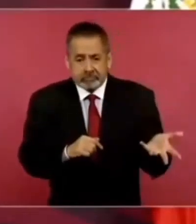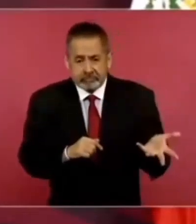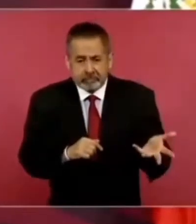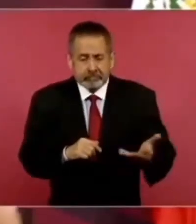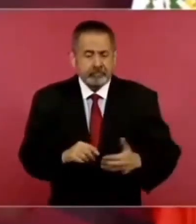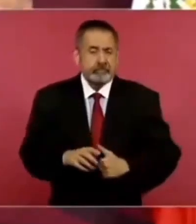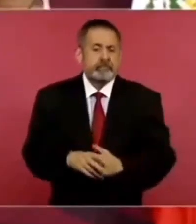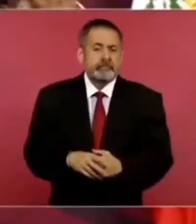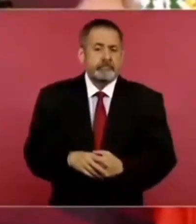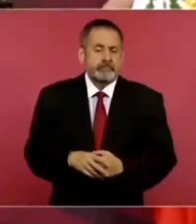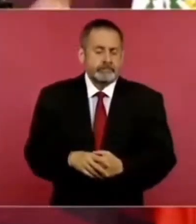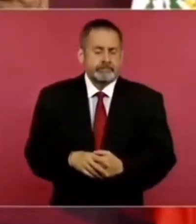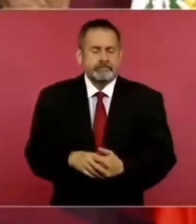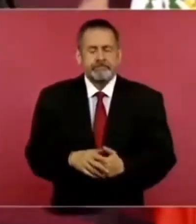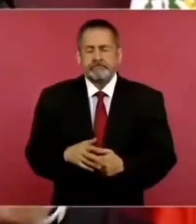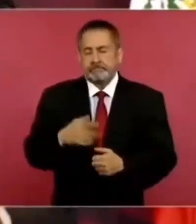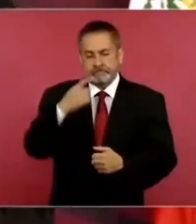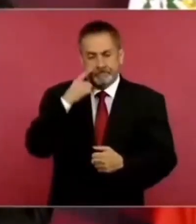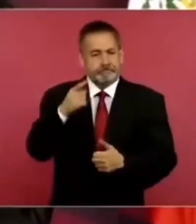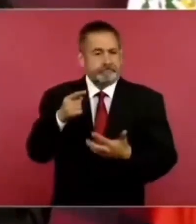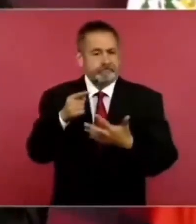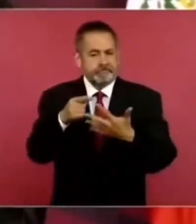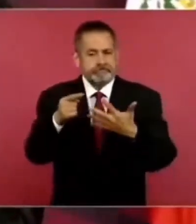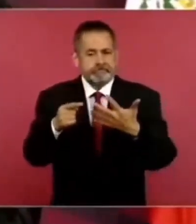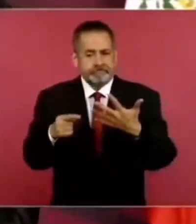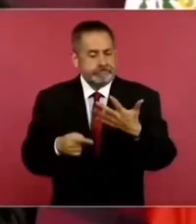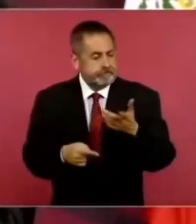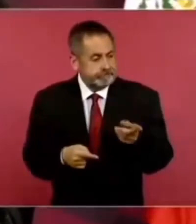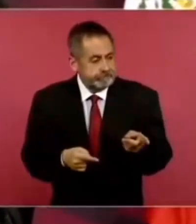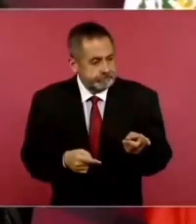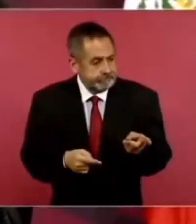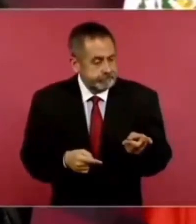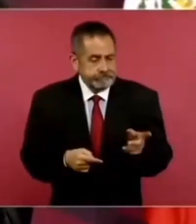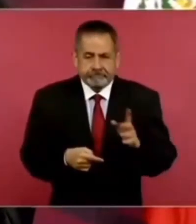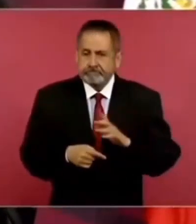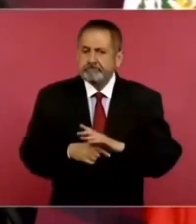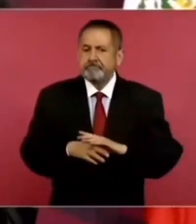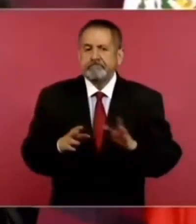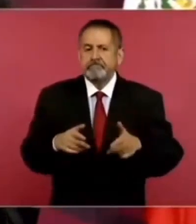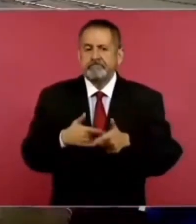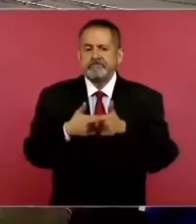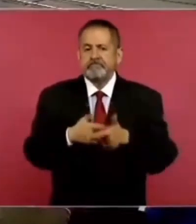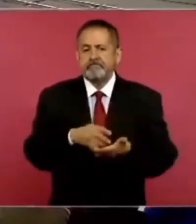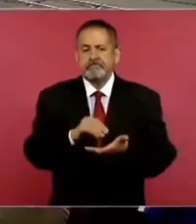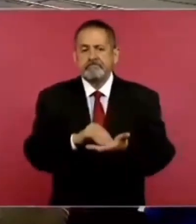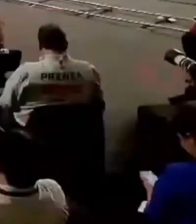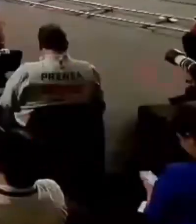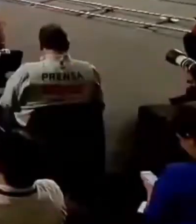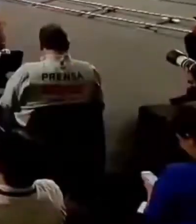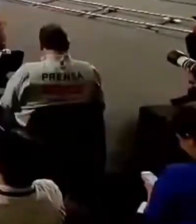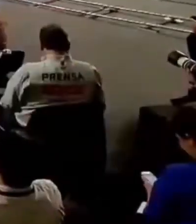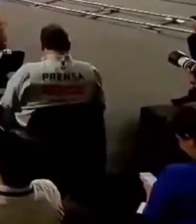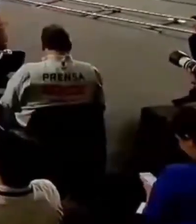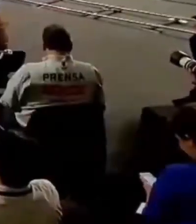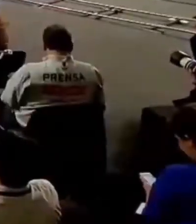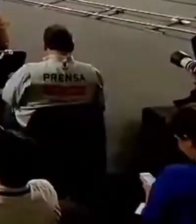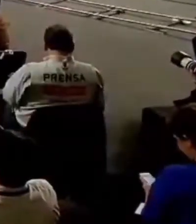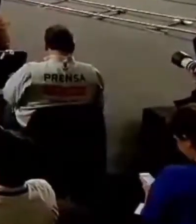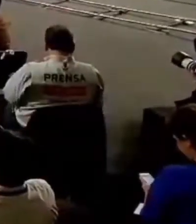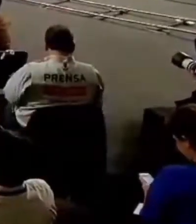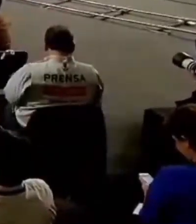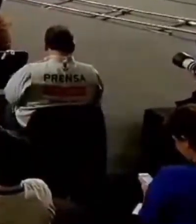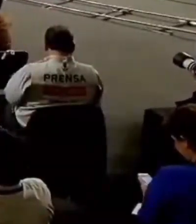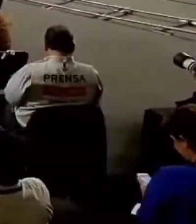todo esto pues es seguir manteniendo estos